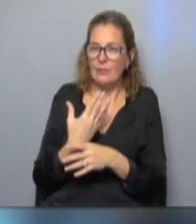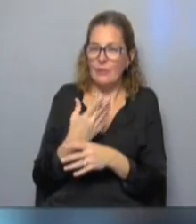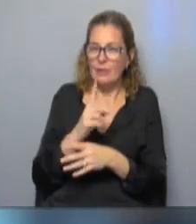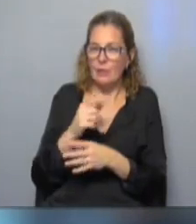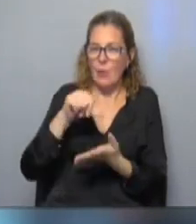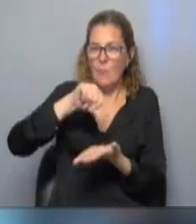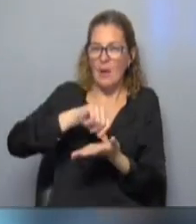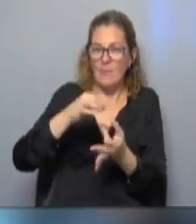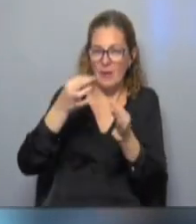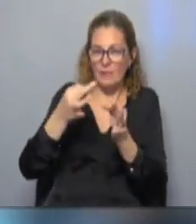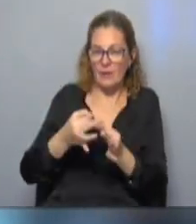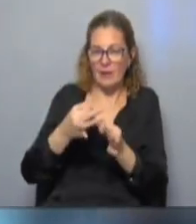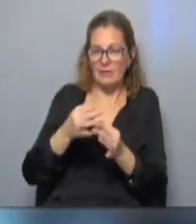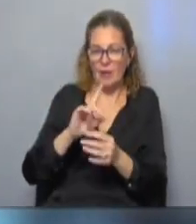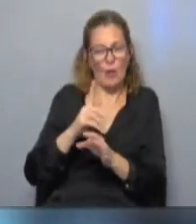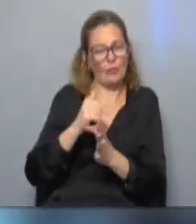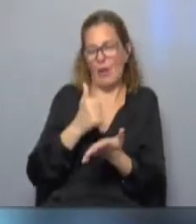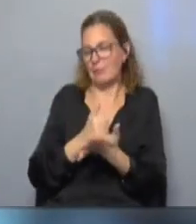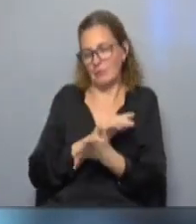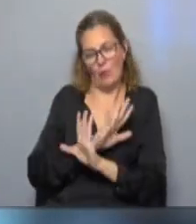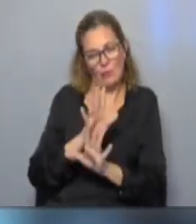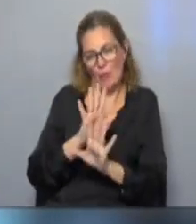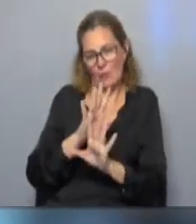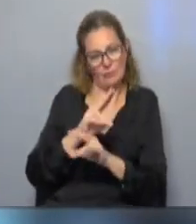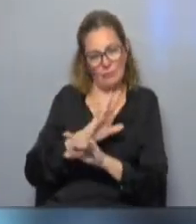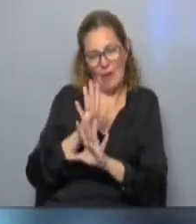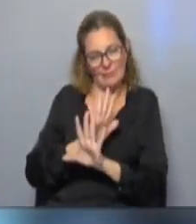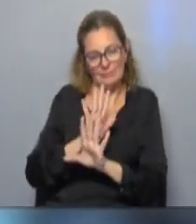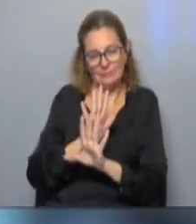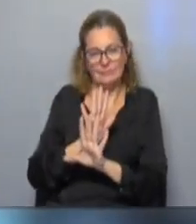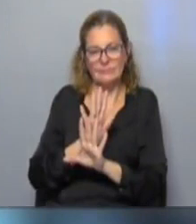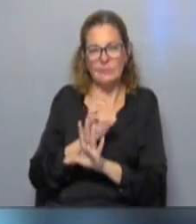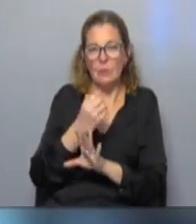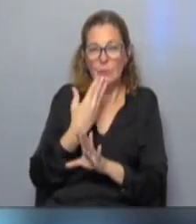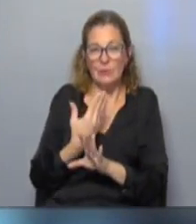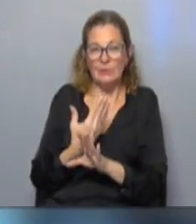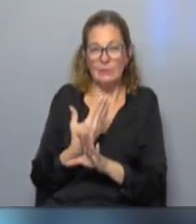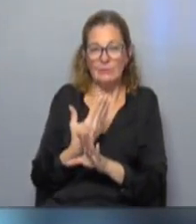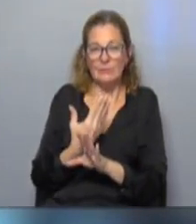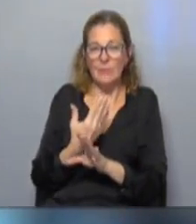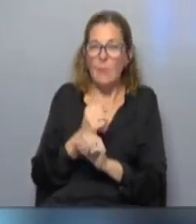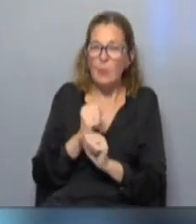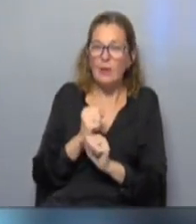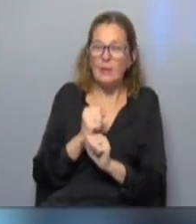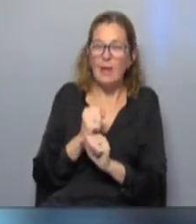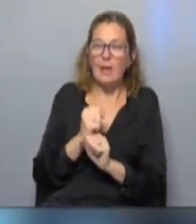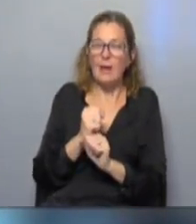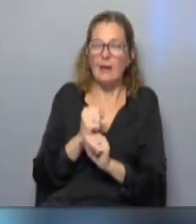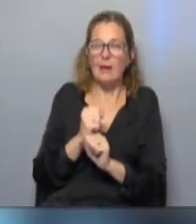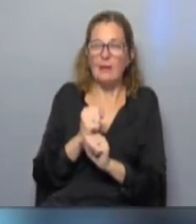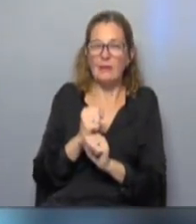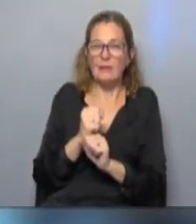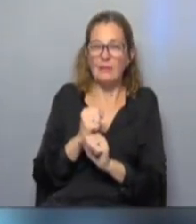no es un país perfecto los países perfectos no existen este bueno puede hacer su su